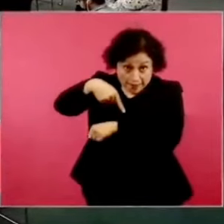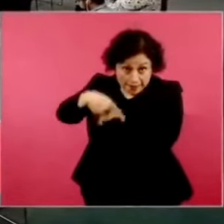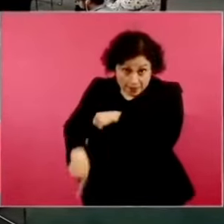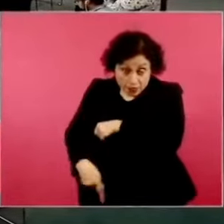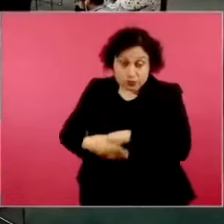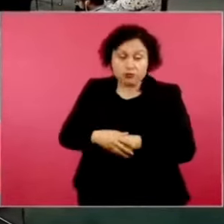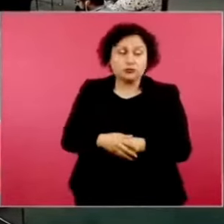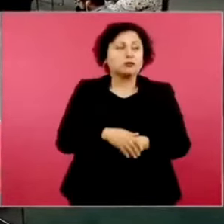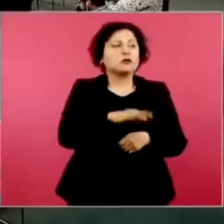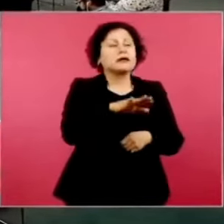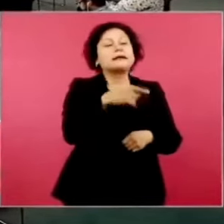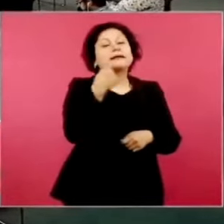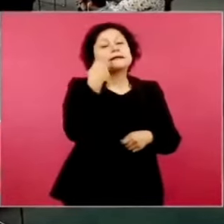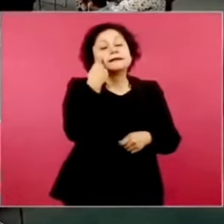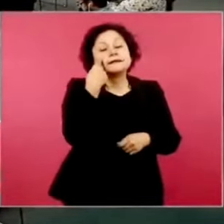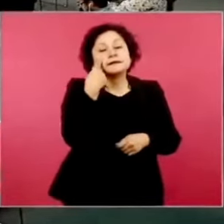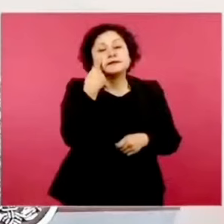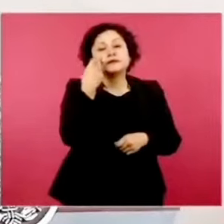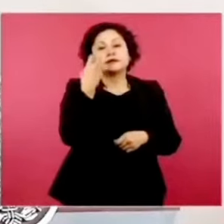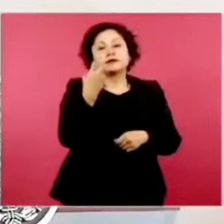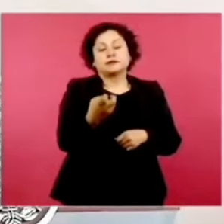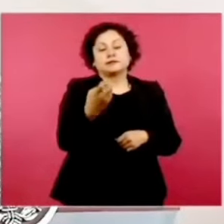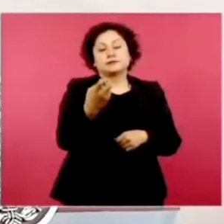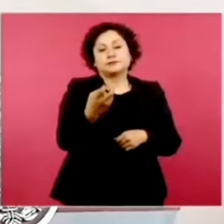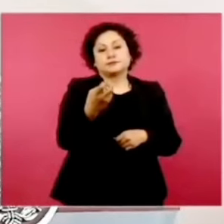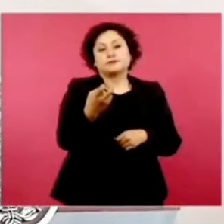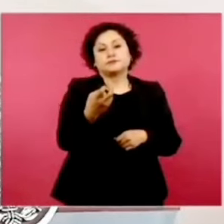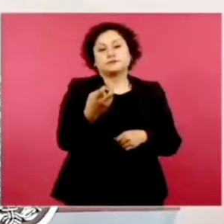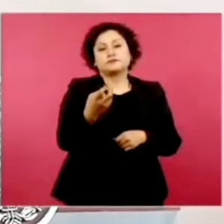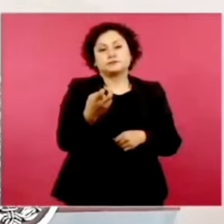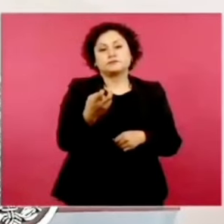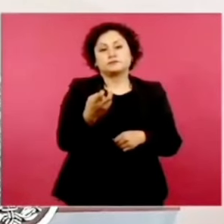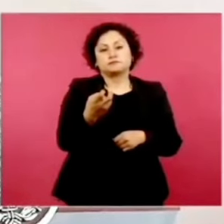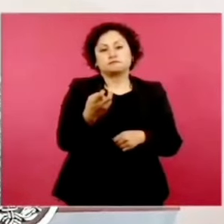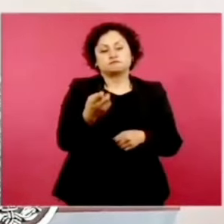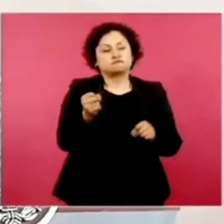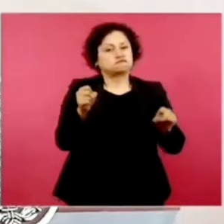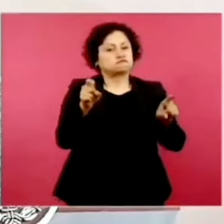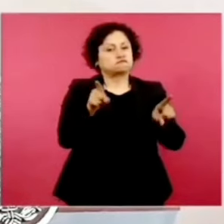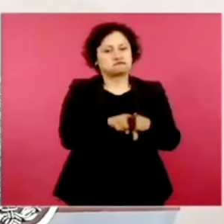comunicación con este medio…